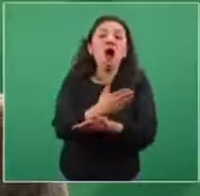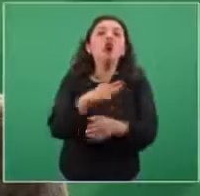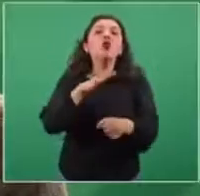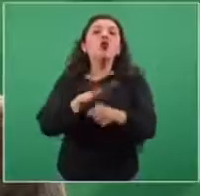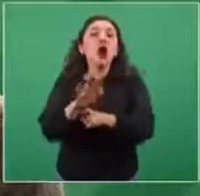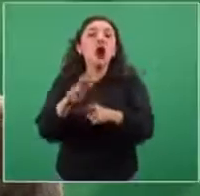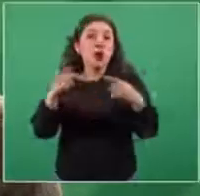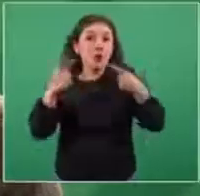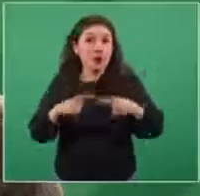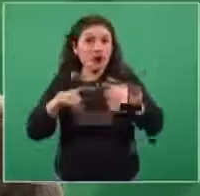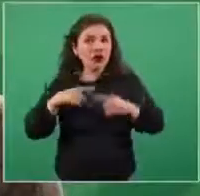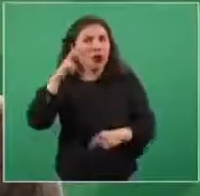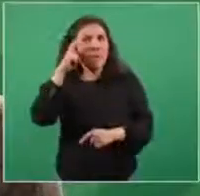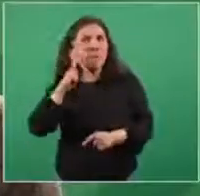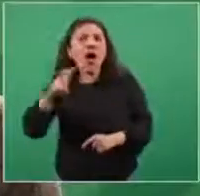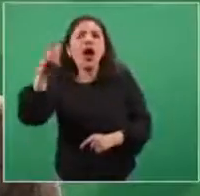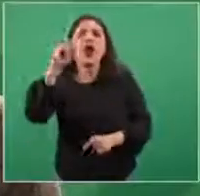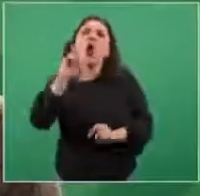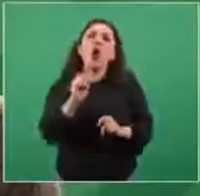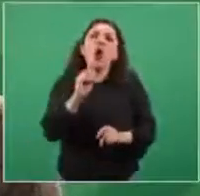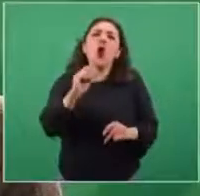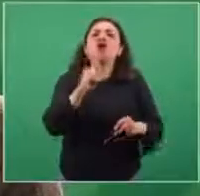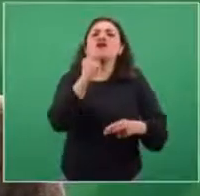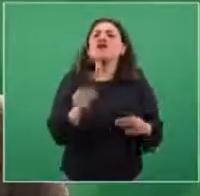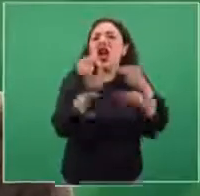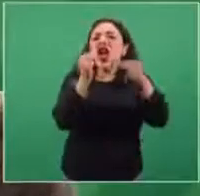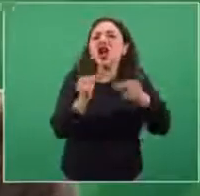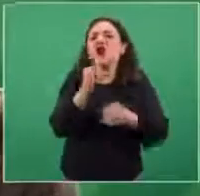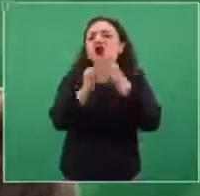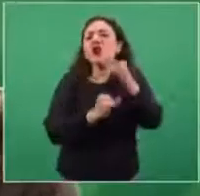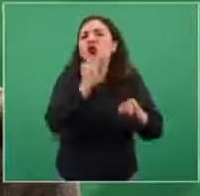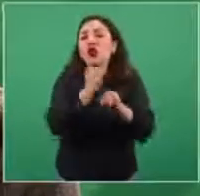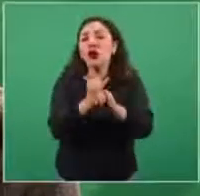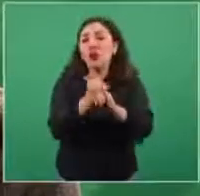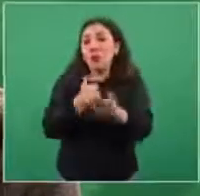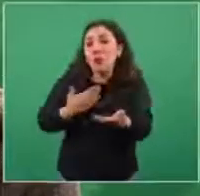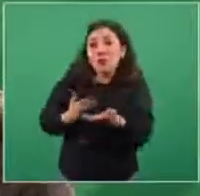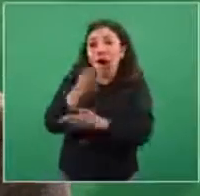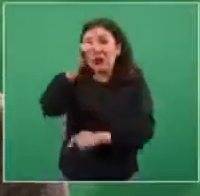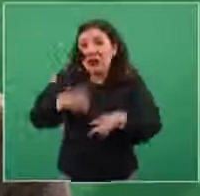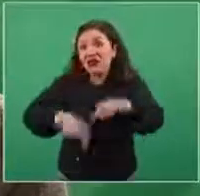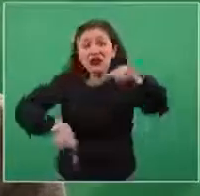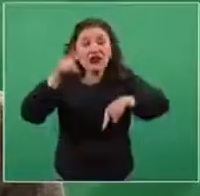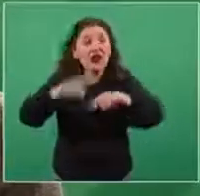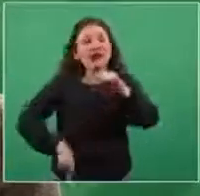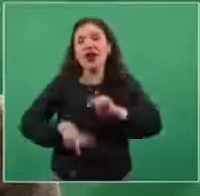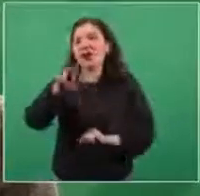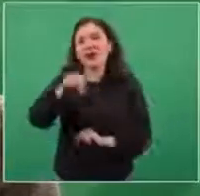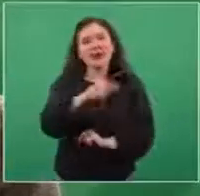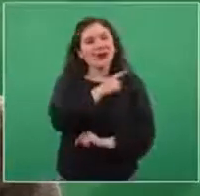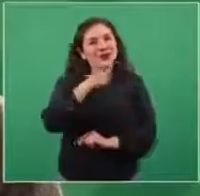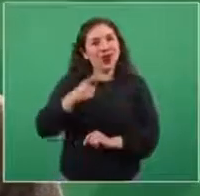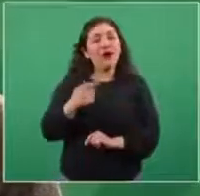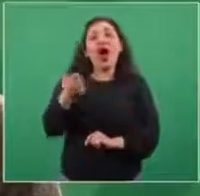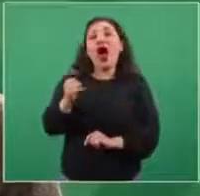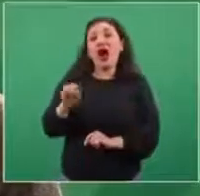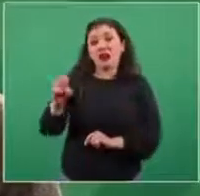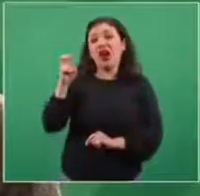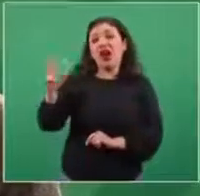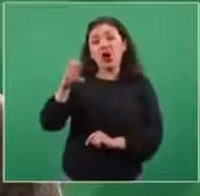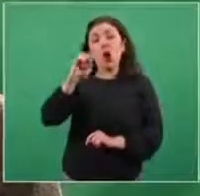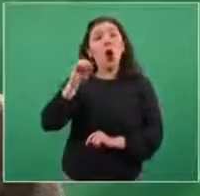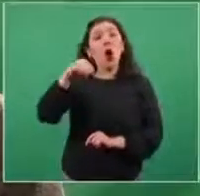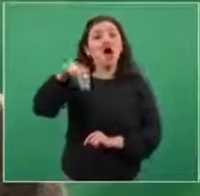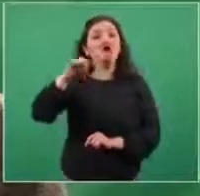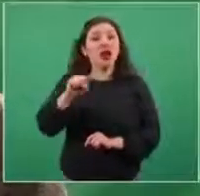tránsito y el comercio internacionales. Entonces, esa es la postura que tiene la OMS, esa es la postura que ha expresado